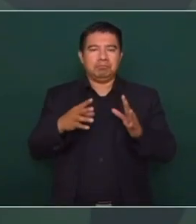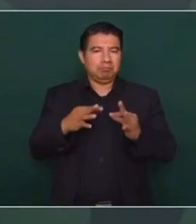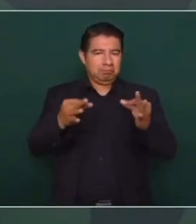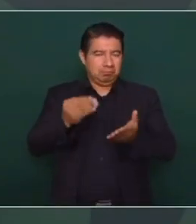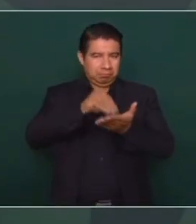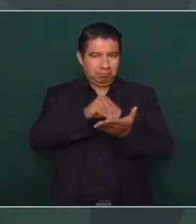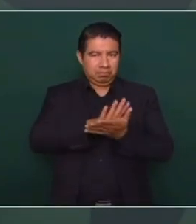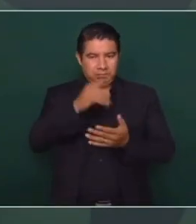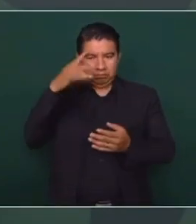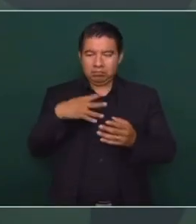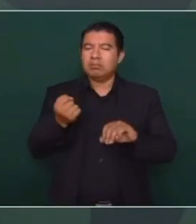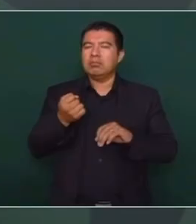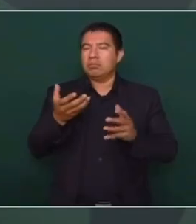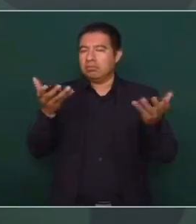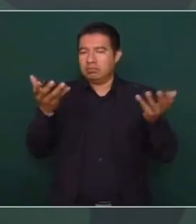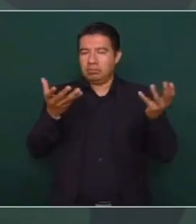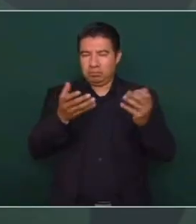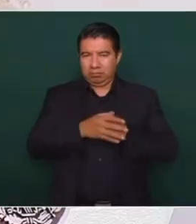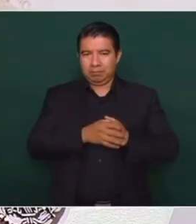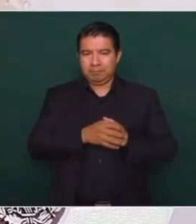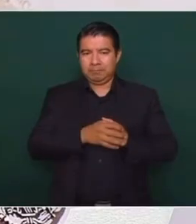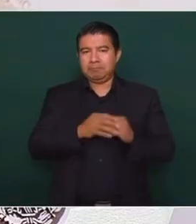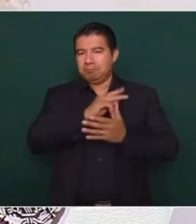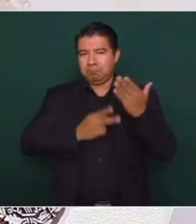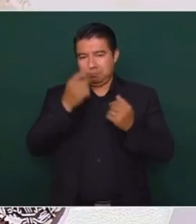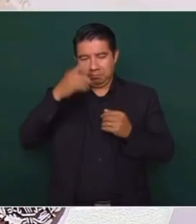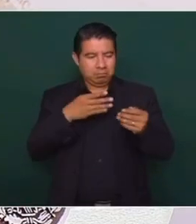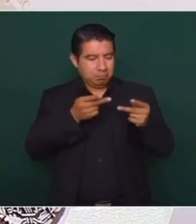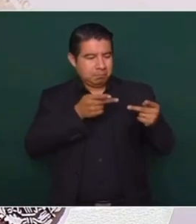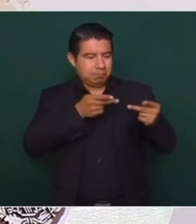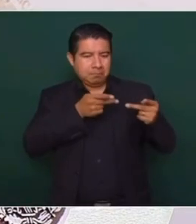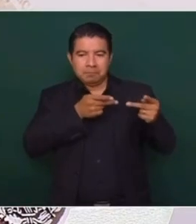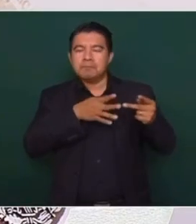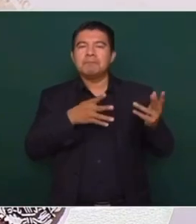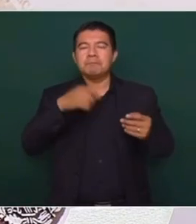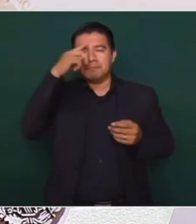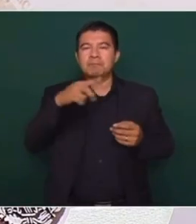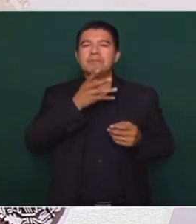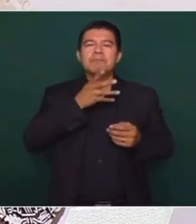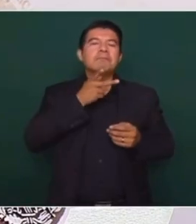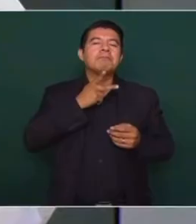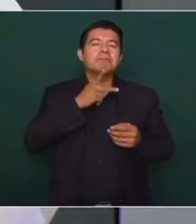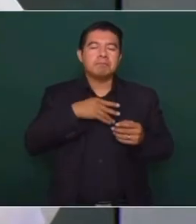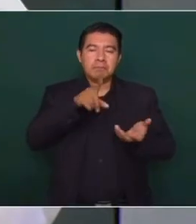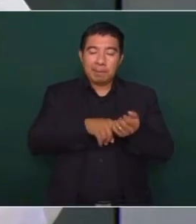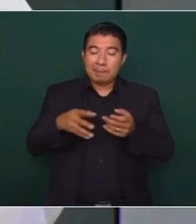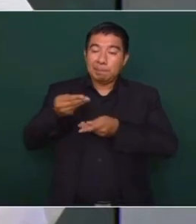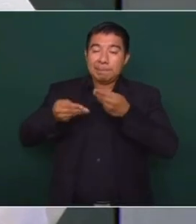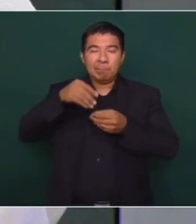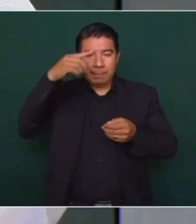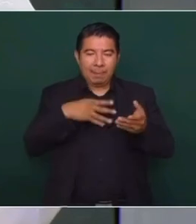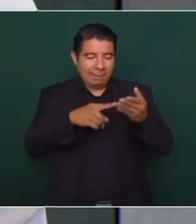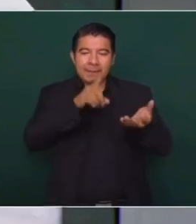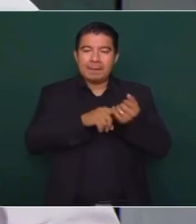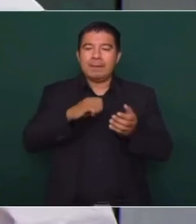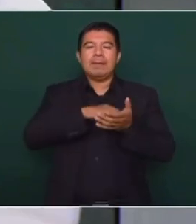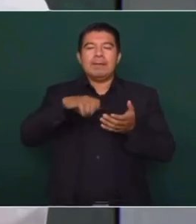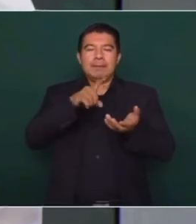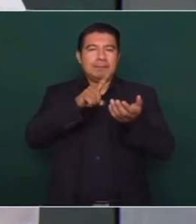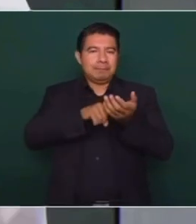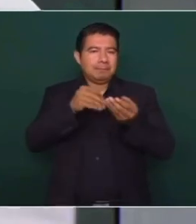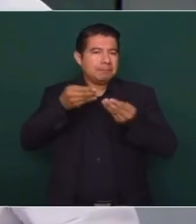de procesamiento de petróleo para consumo interno. Por ejemplo,